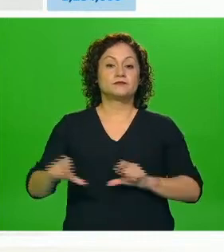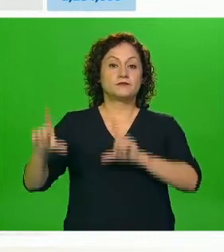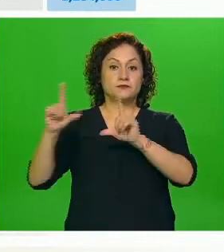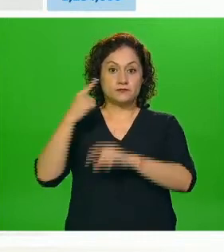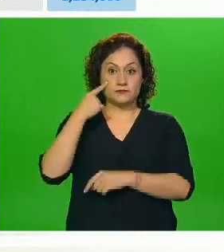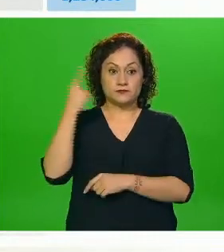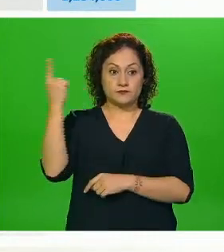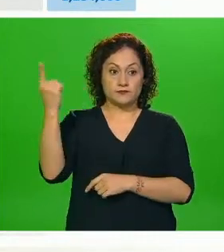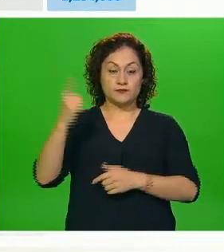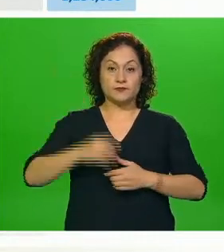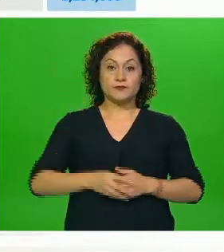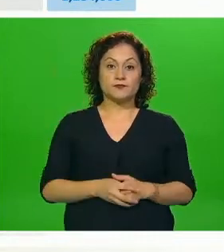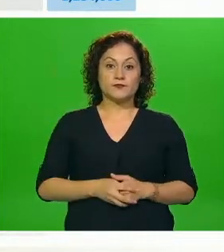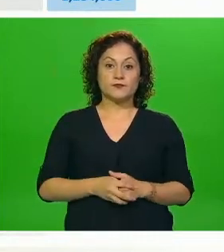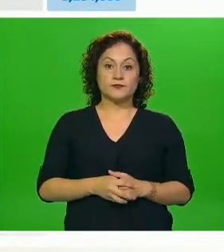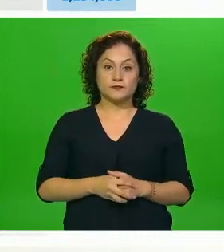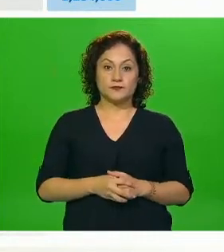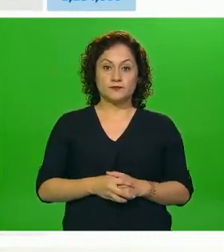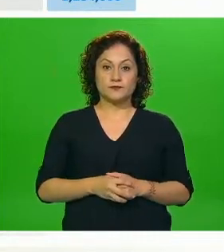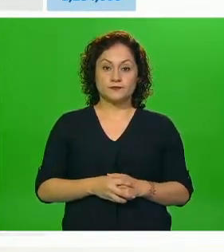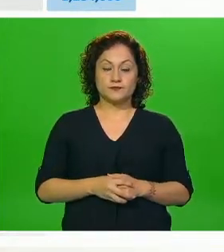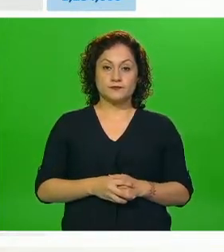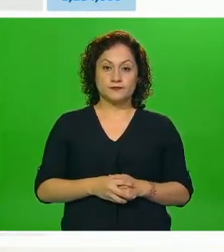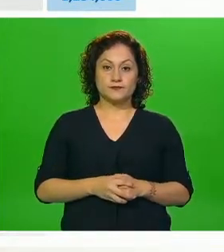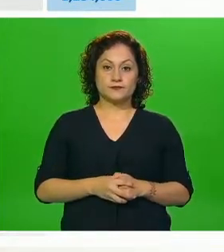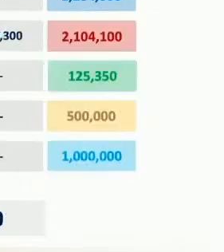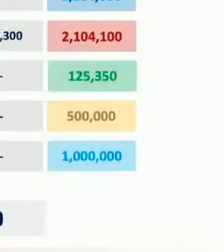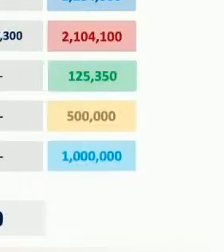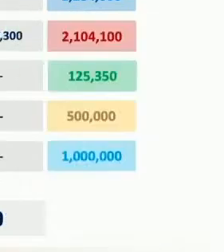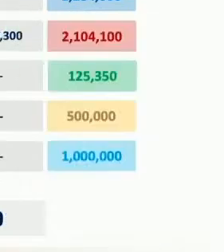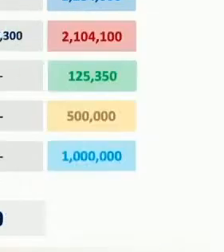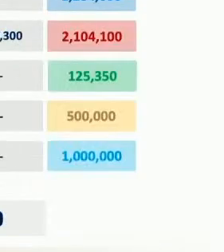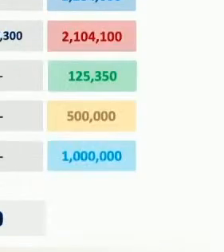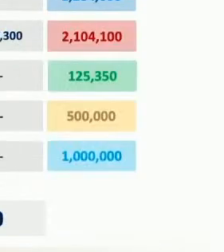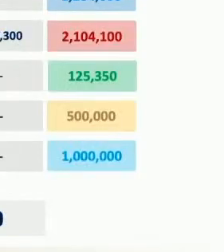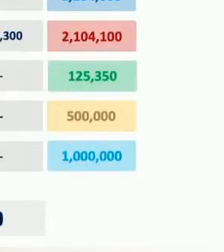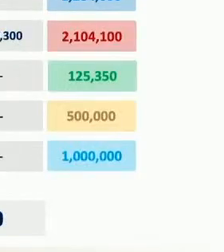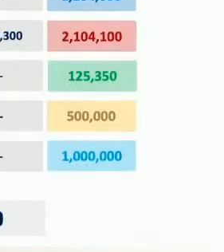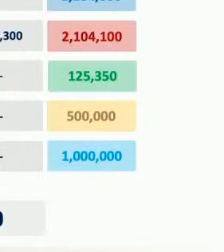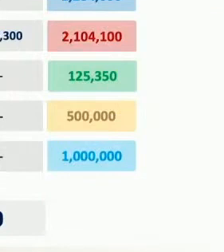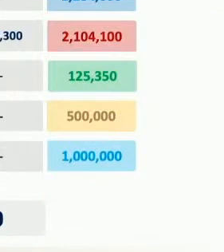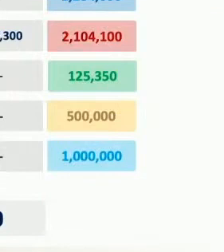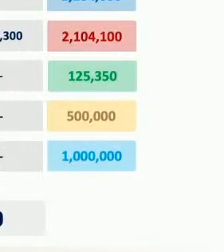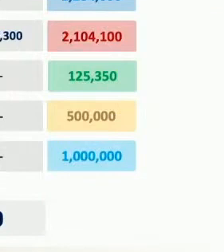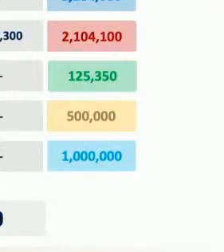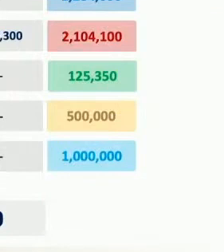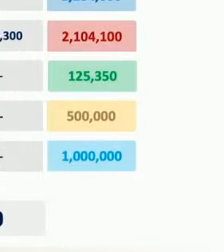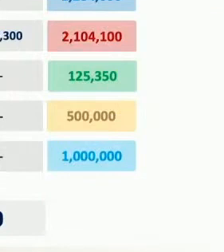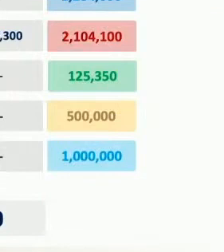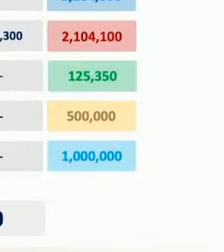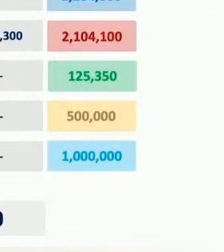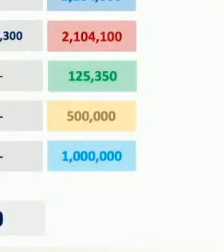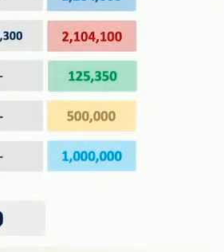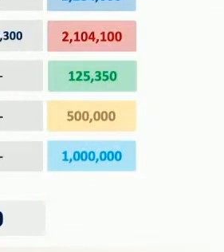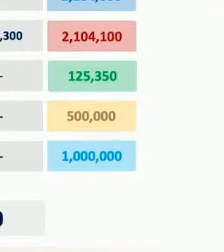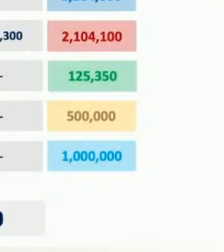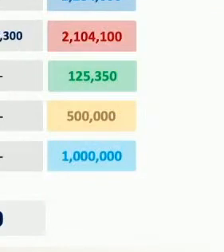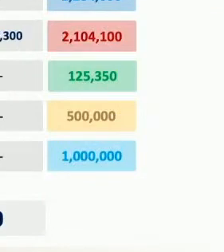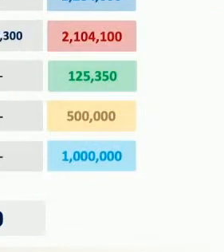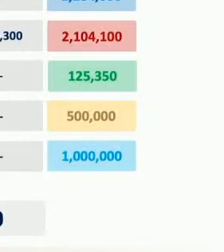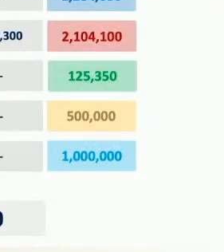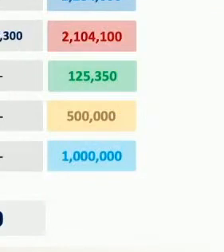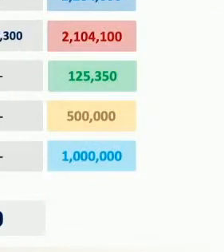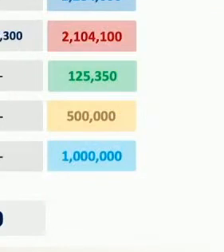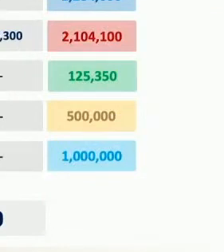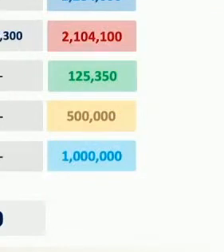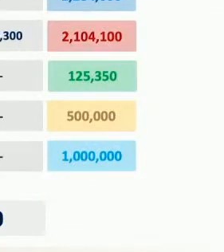revisar el esquema en este caso de los embarcados que se programaron para la semana que terminaría el